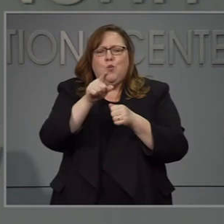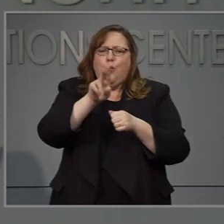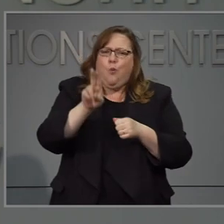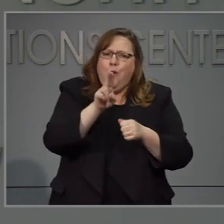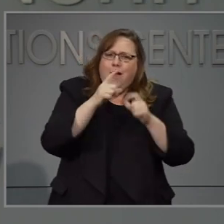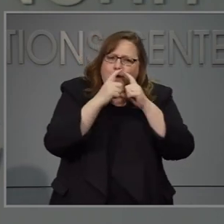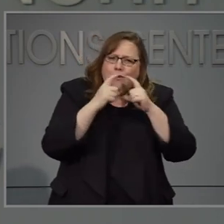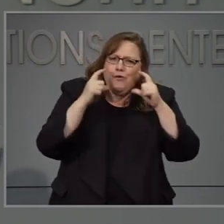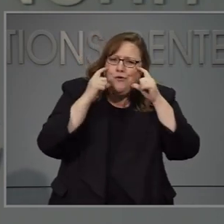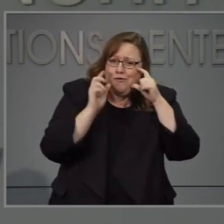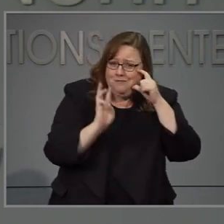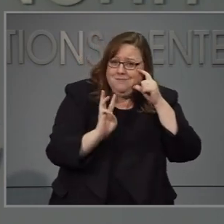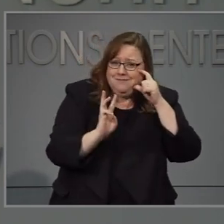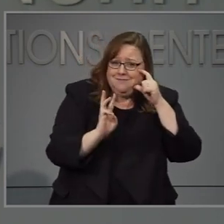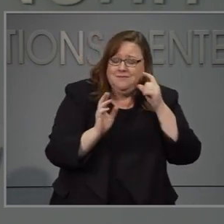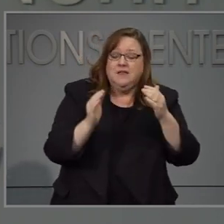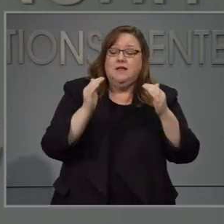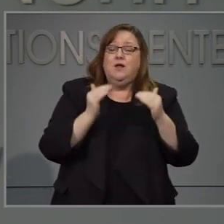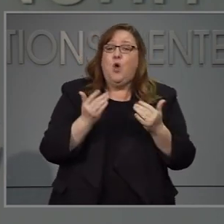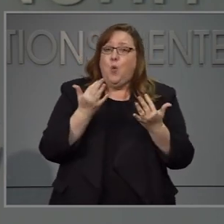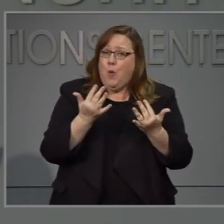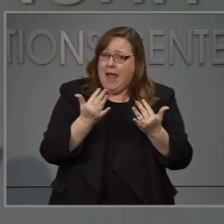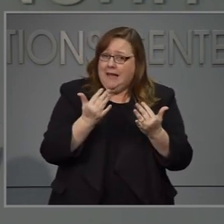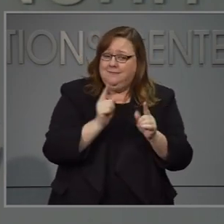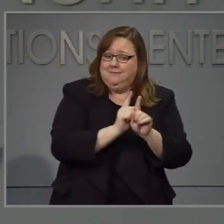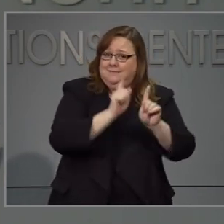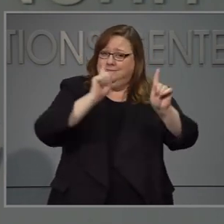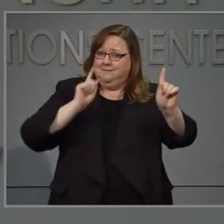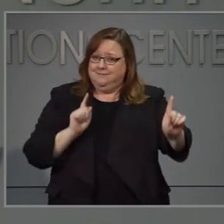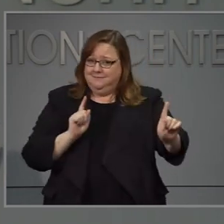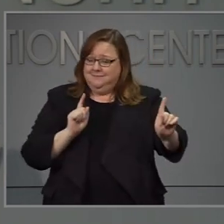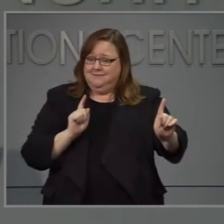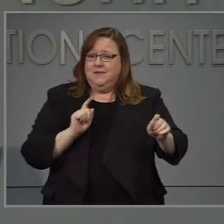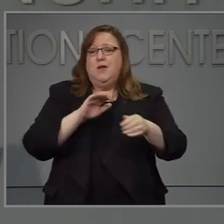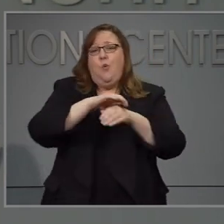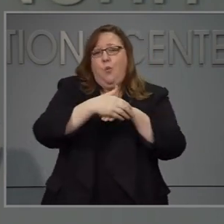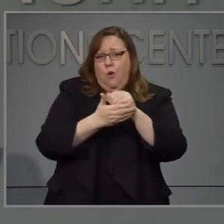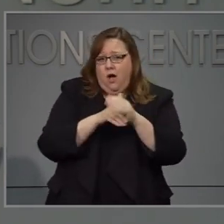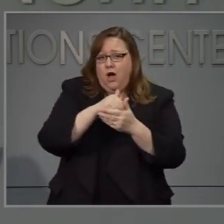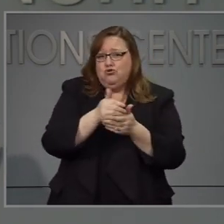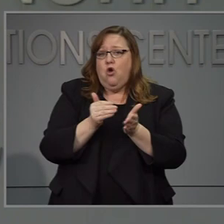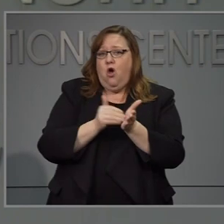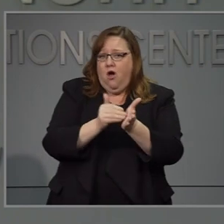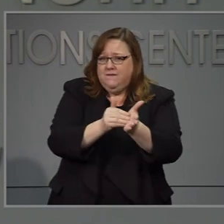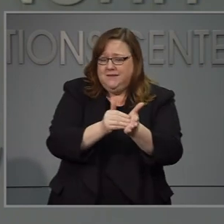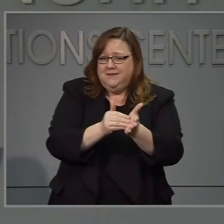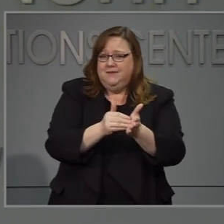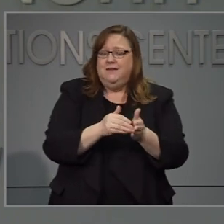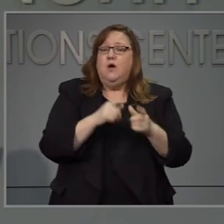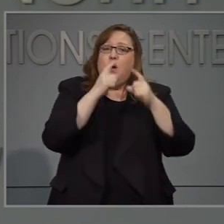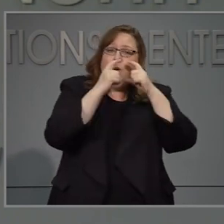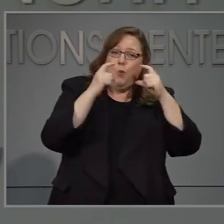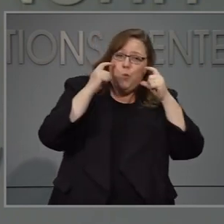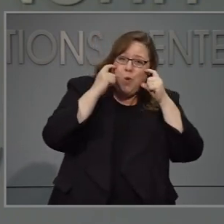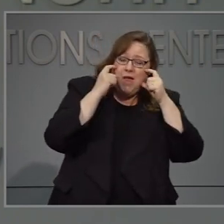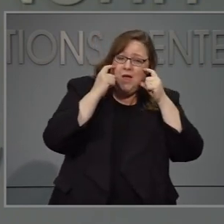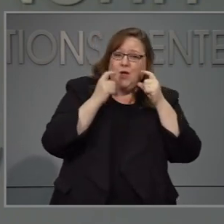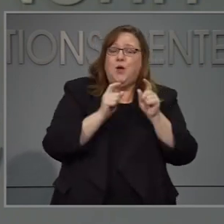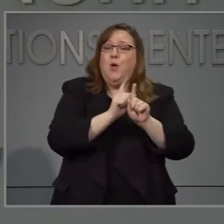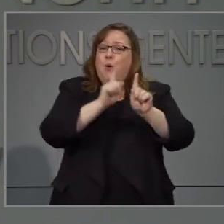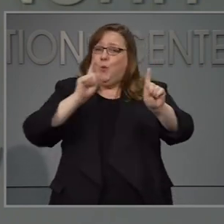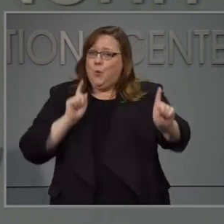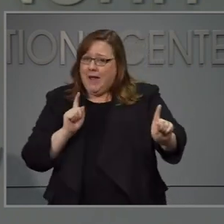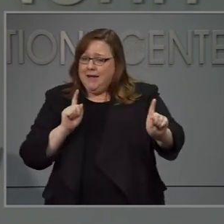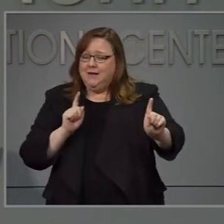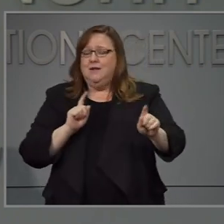tiendas lleven siempre su tapabocas estén a seis pies de distancia y laves en las manos a menudo son las